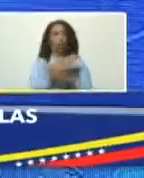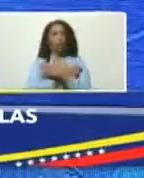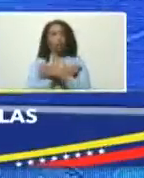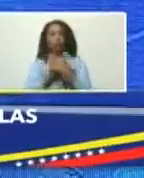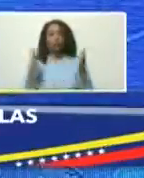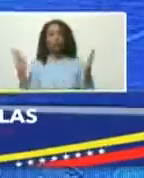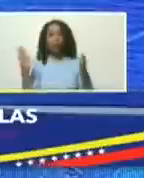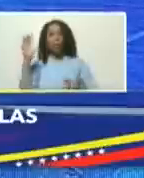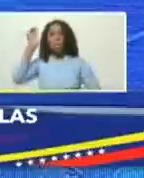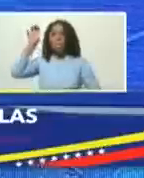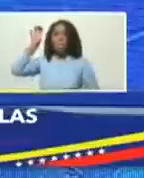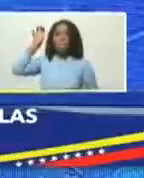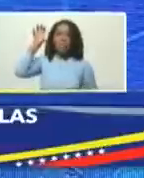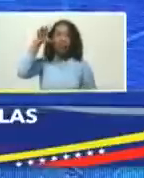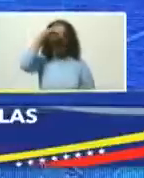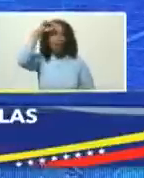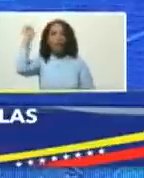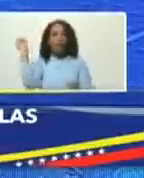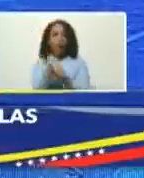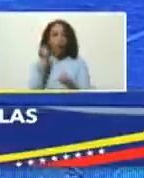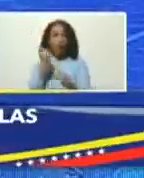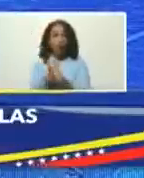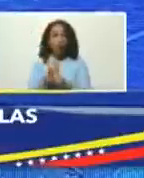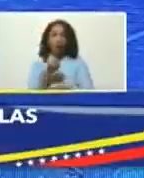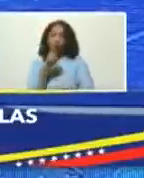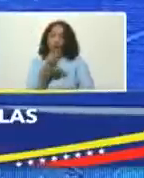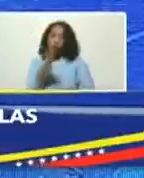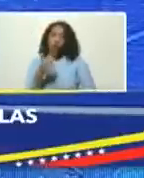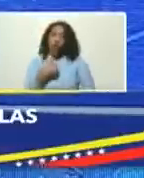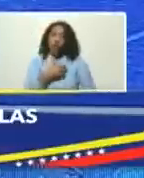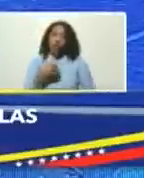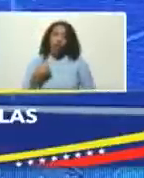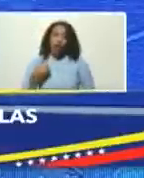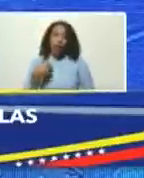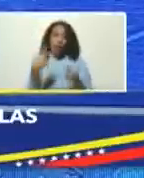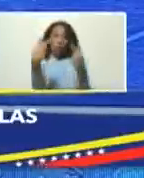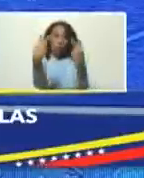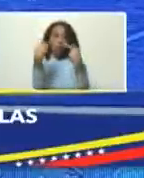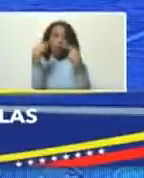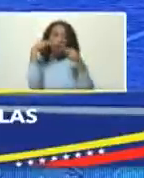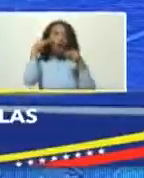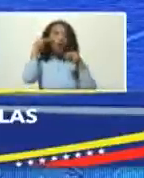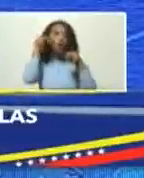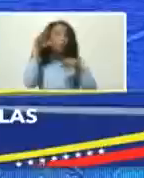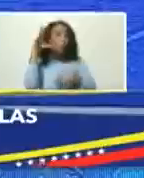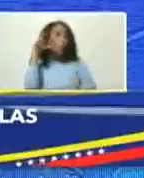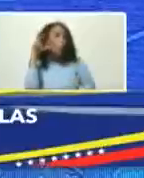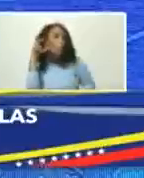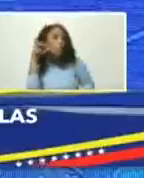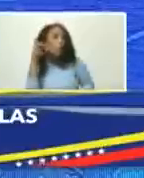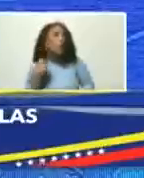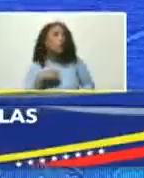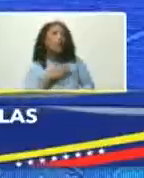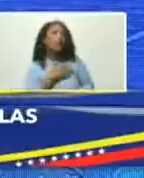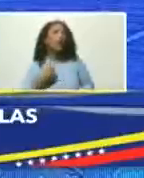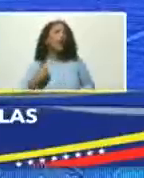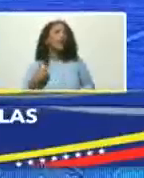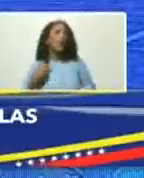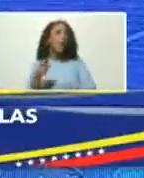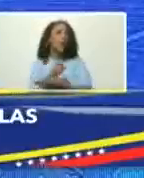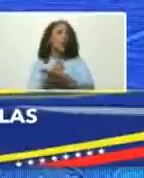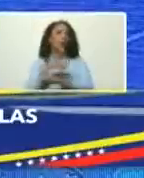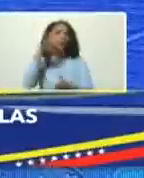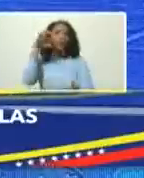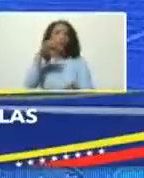patria trabajadora bueno y quisiera escuchar a morel nuestro querido gobernador del